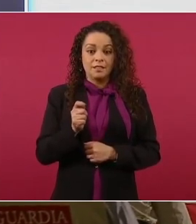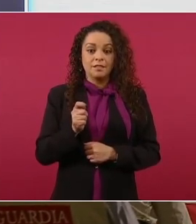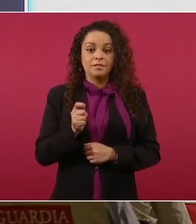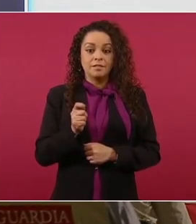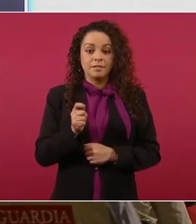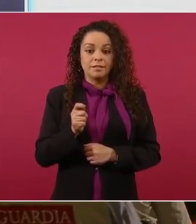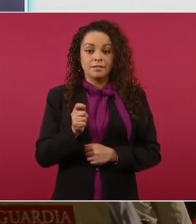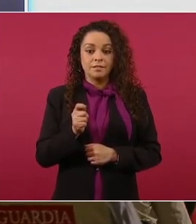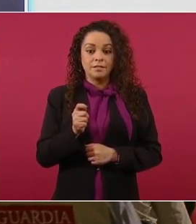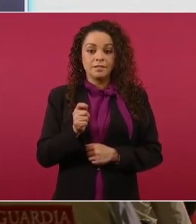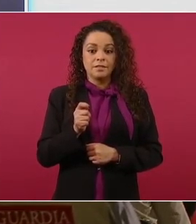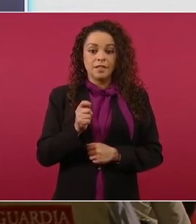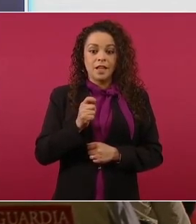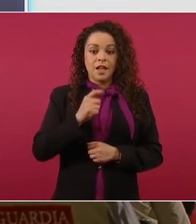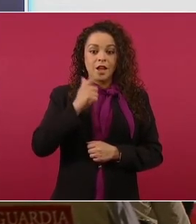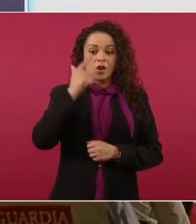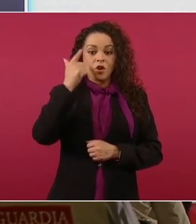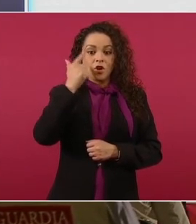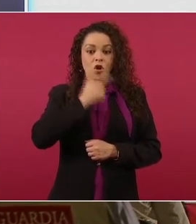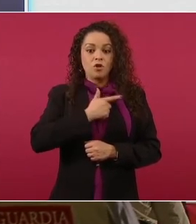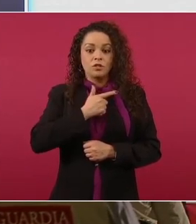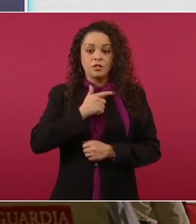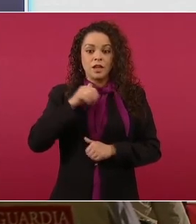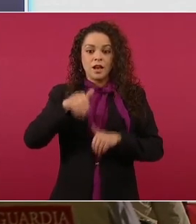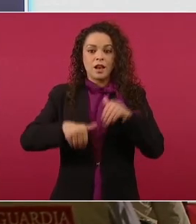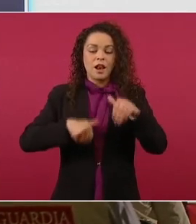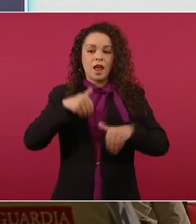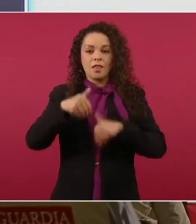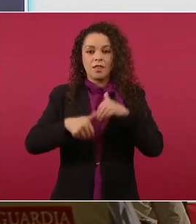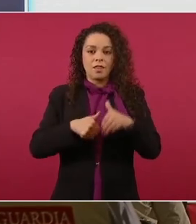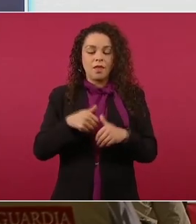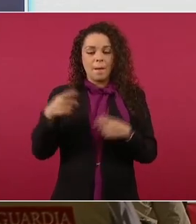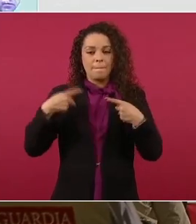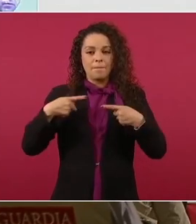y sus propagandistas. Vamos a ver.